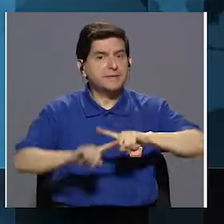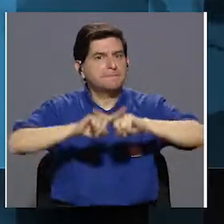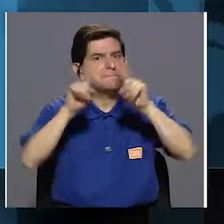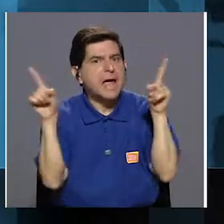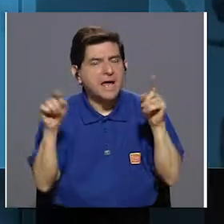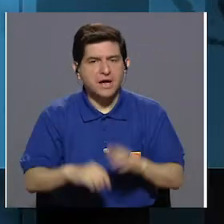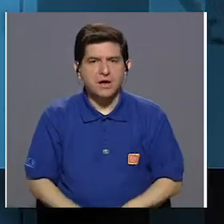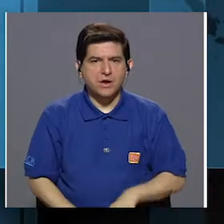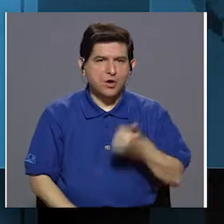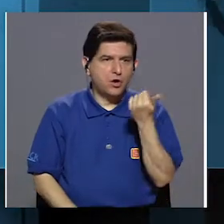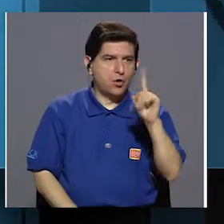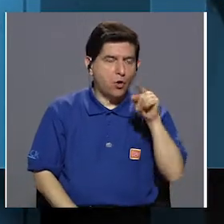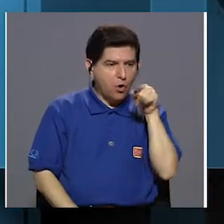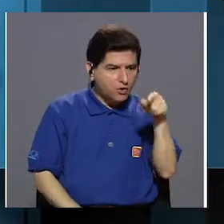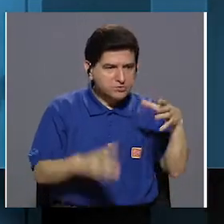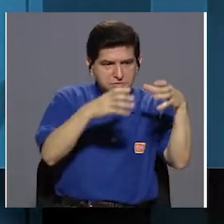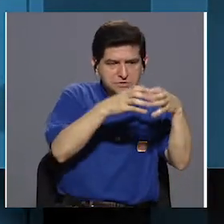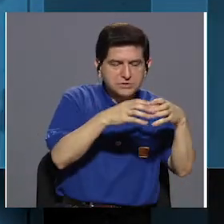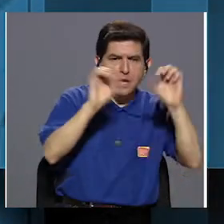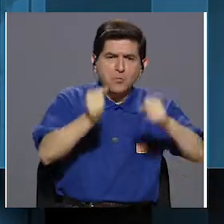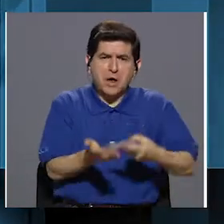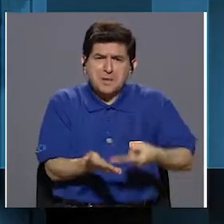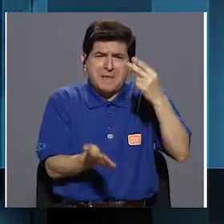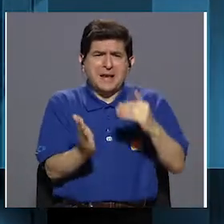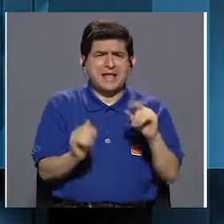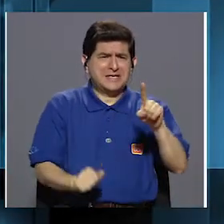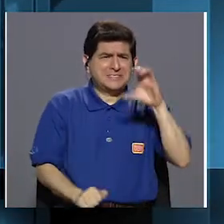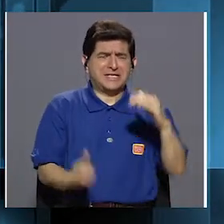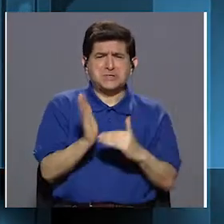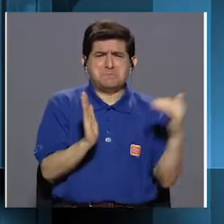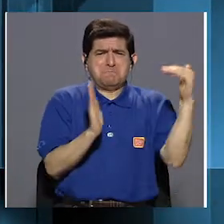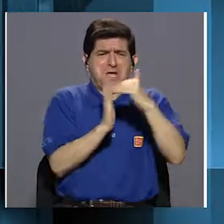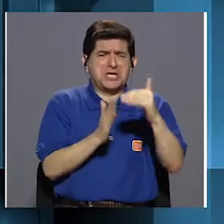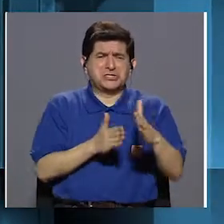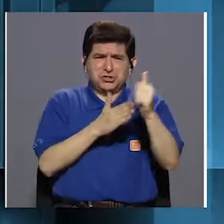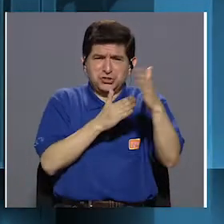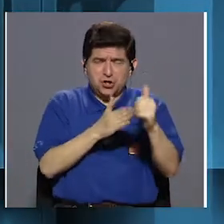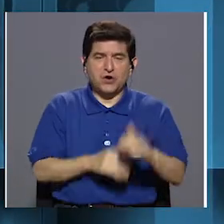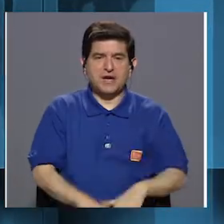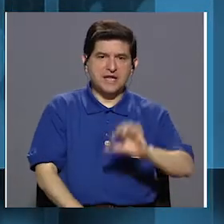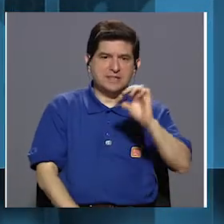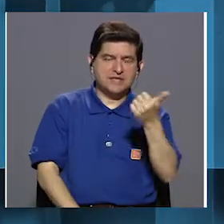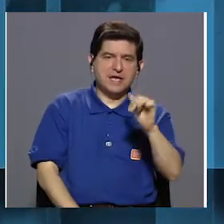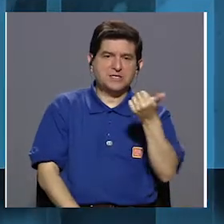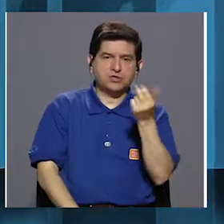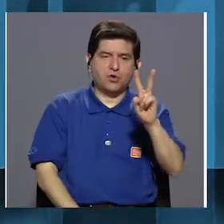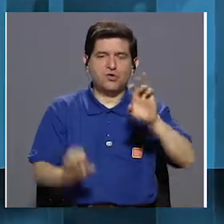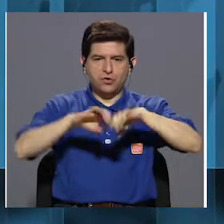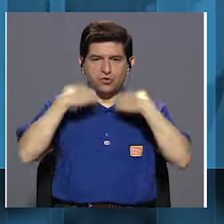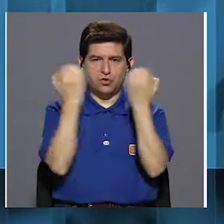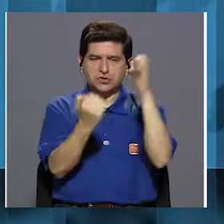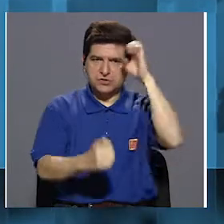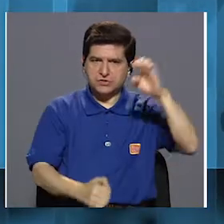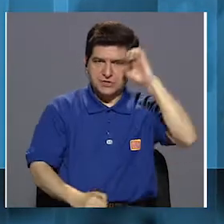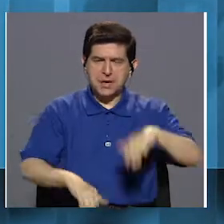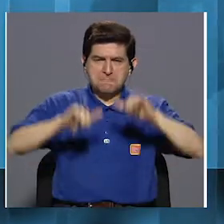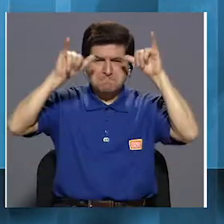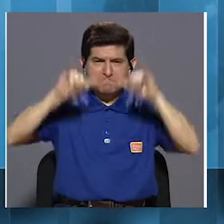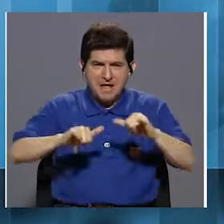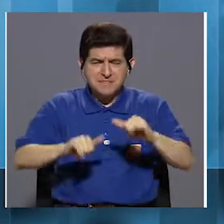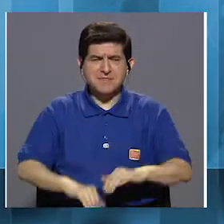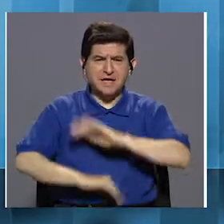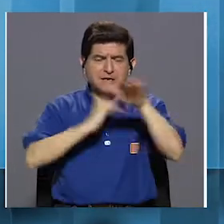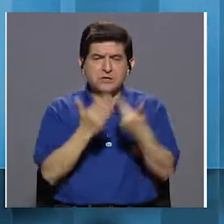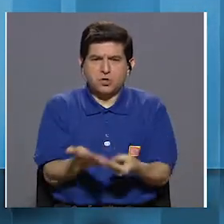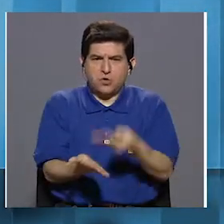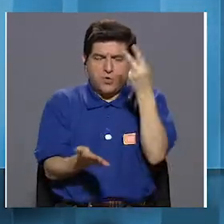los once de un lado pueden costar cientos de millones de dólares y que diez o doce clubes europeos concentran la